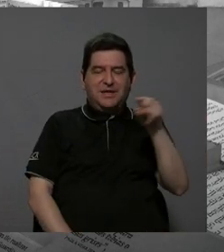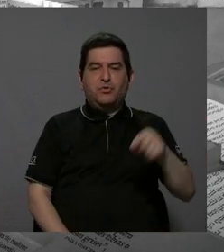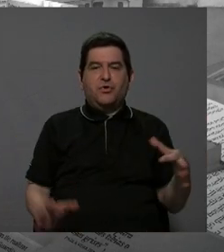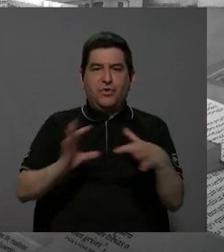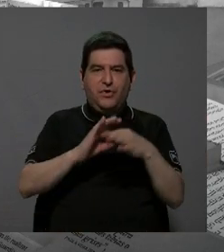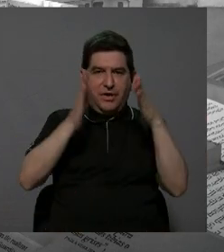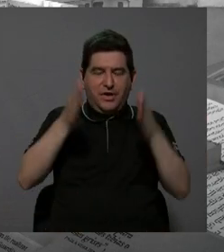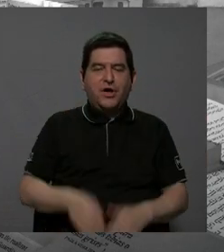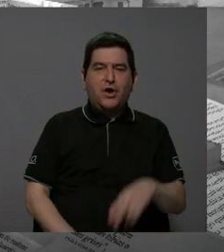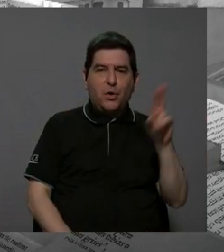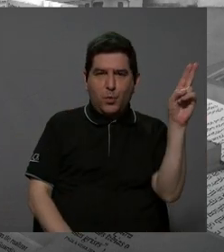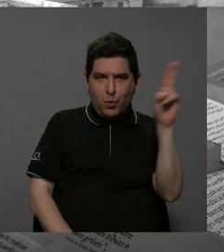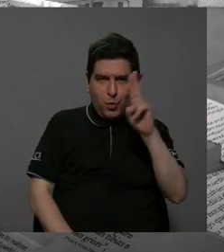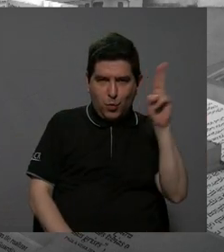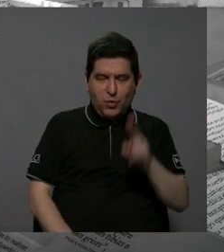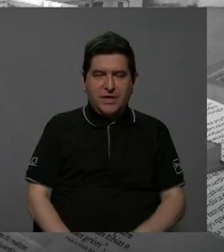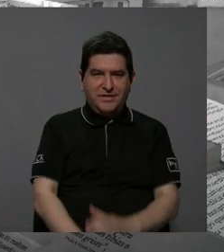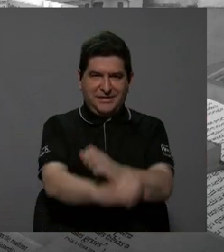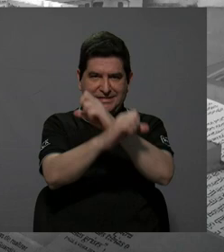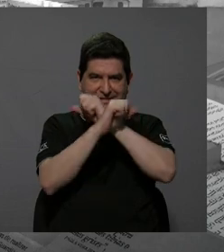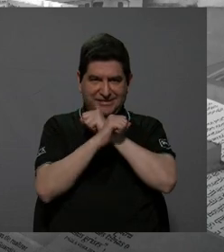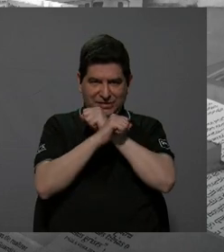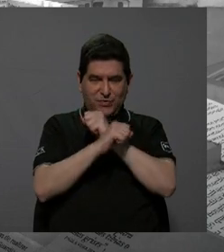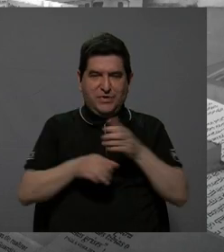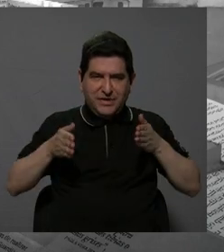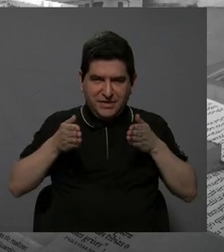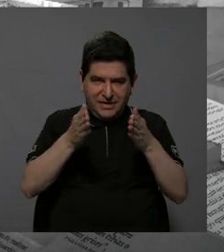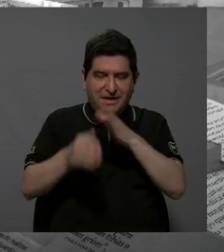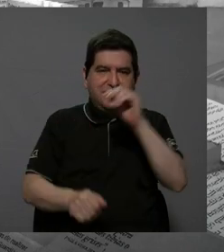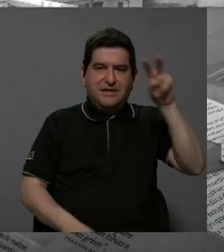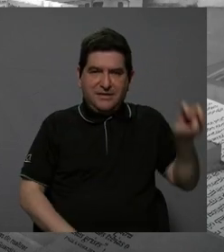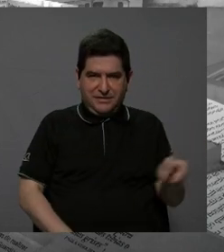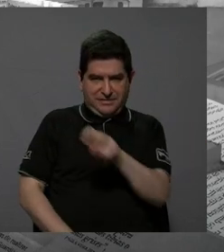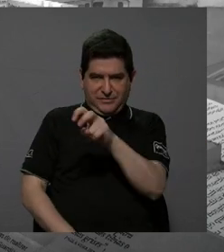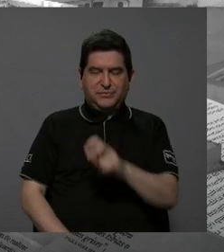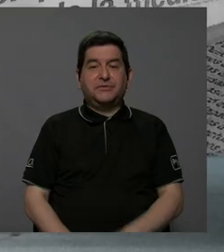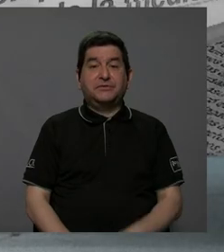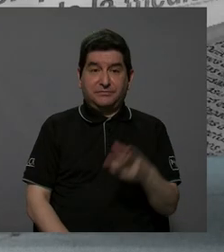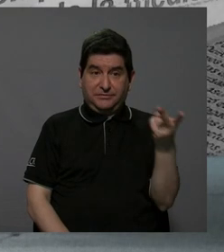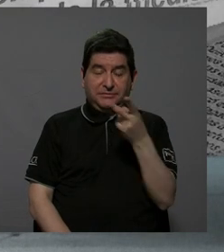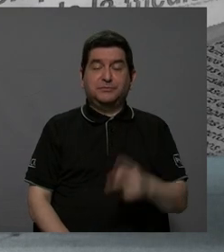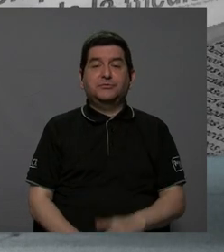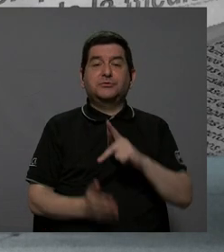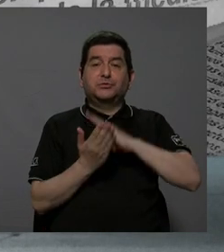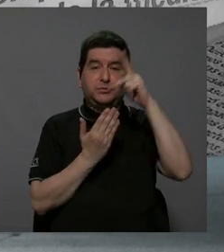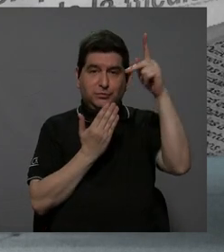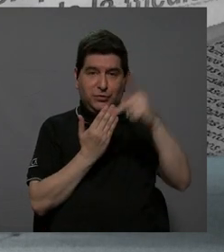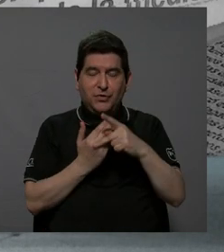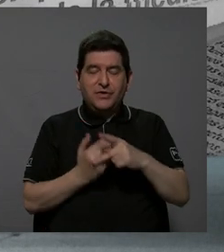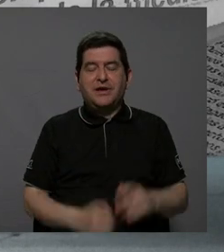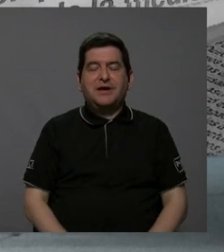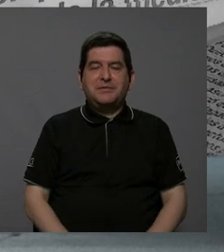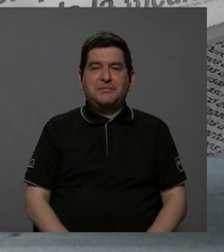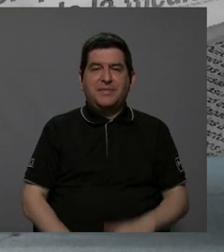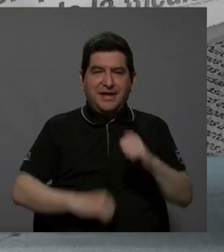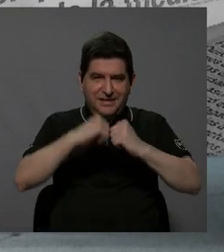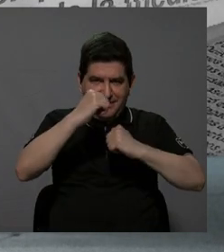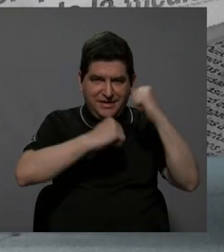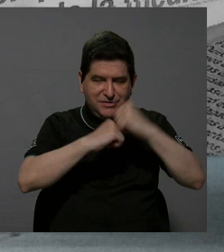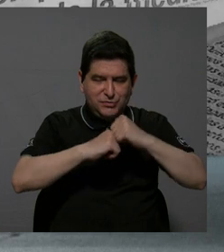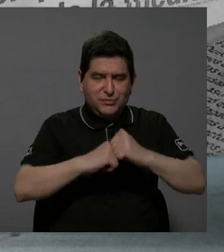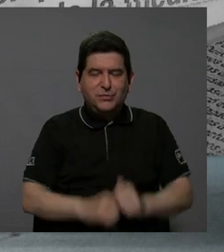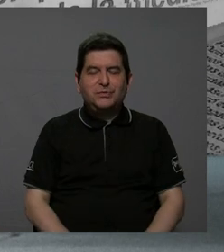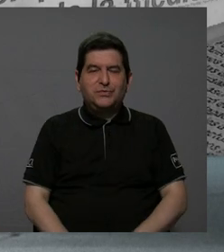coordinador de la unidad de seguridad vial y transporte. Ambos son del programa de infraestructura, de